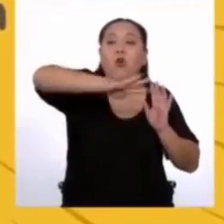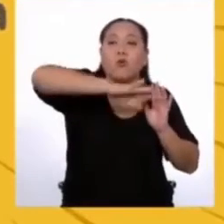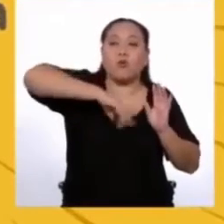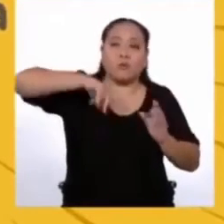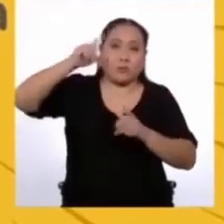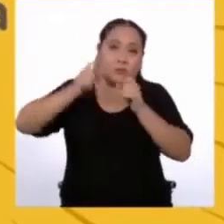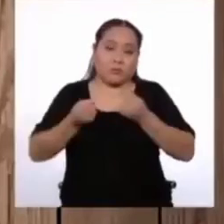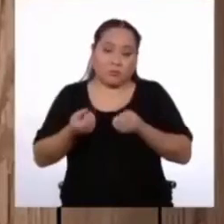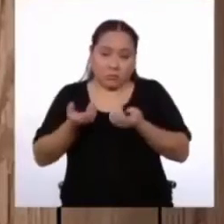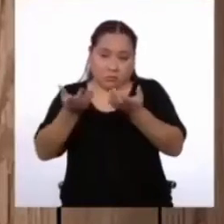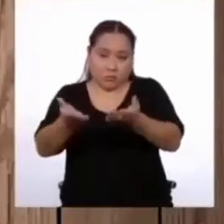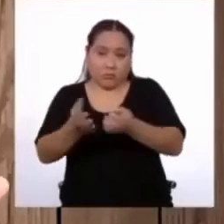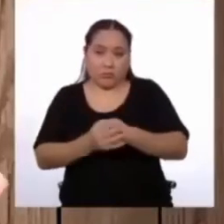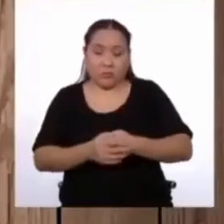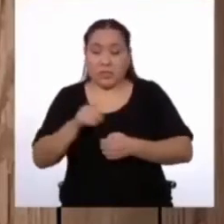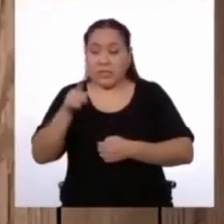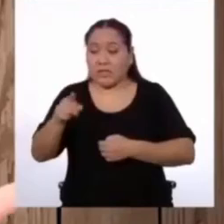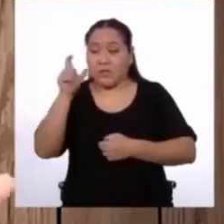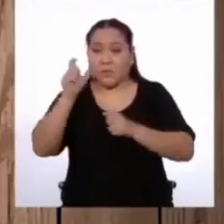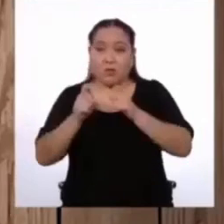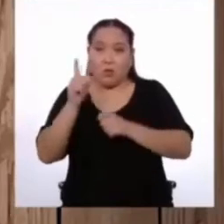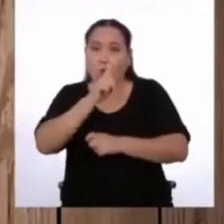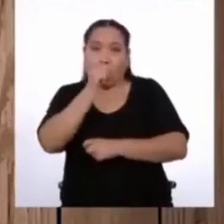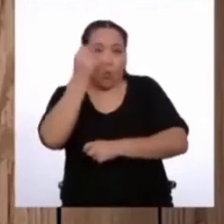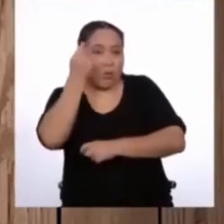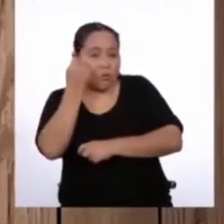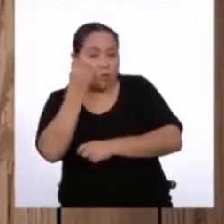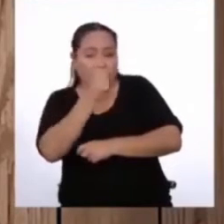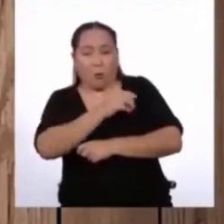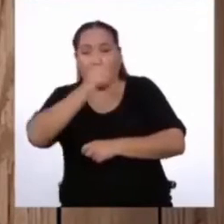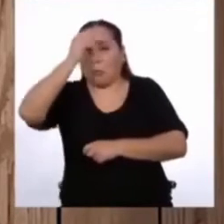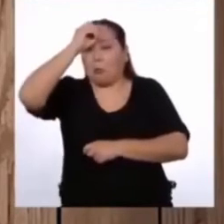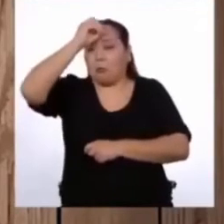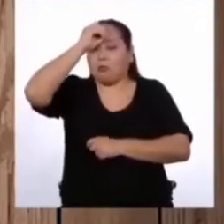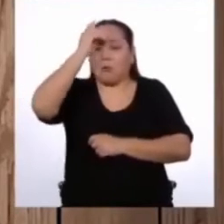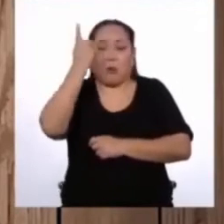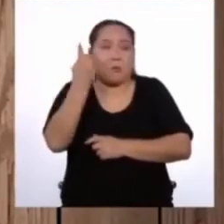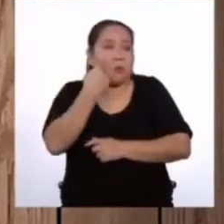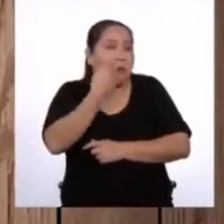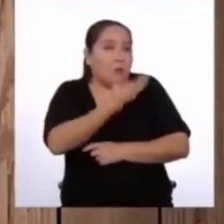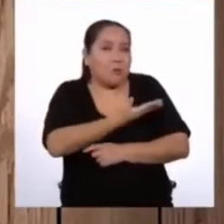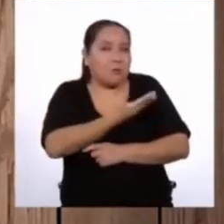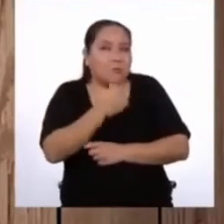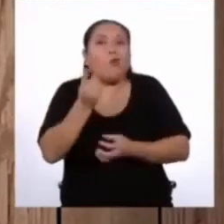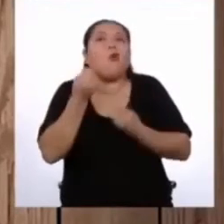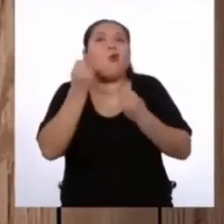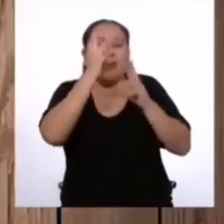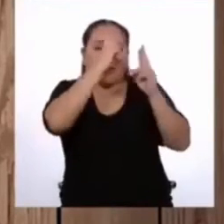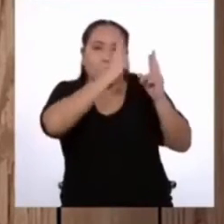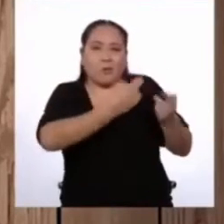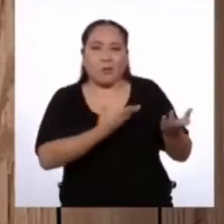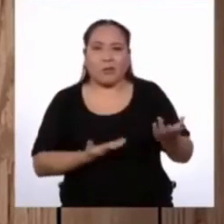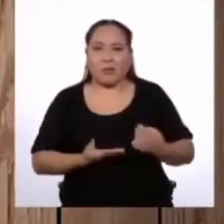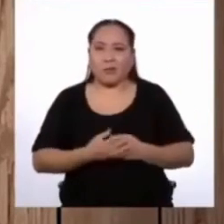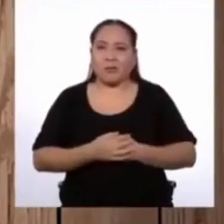a las que está dirigido. Si las personas no lo entienden o no saben que existe, no van a acatar esas normas.